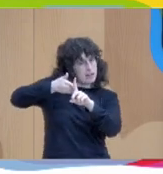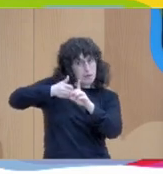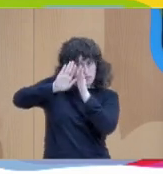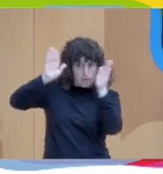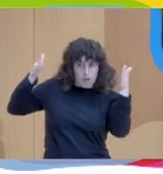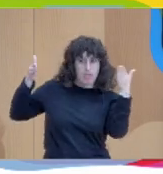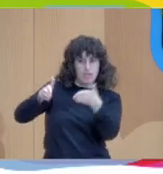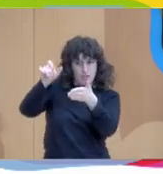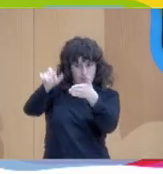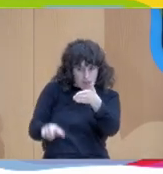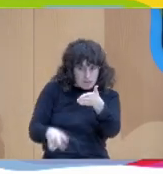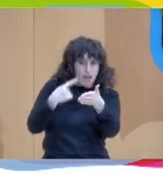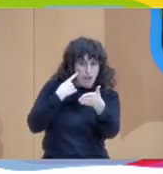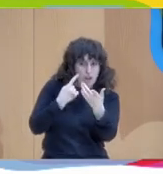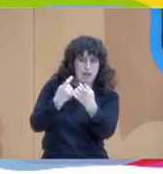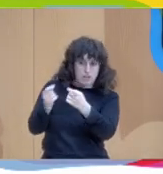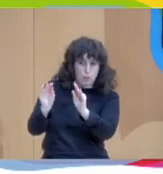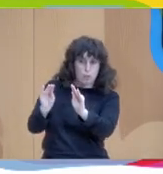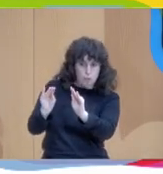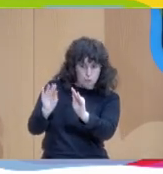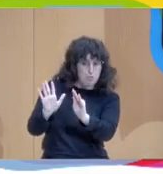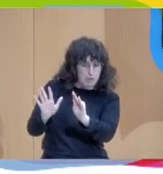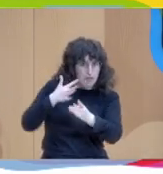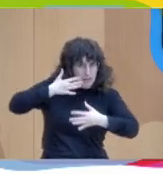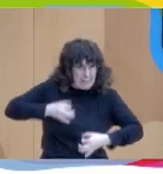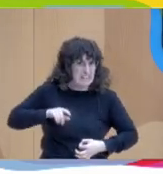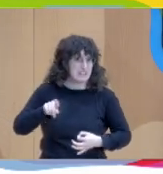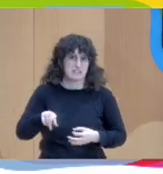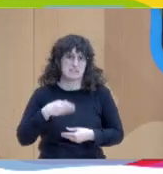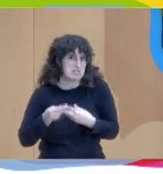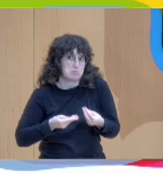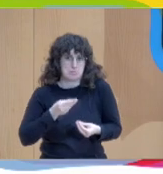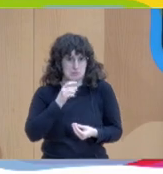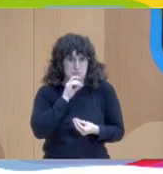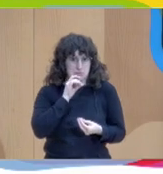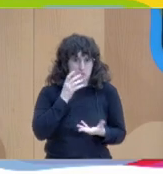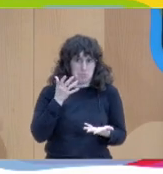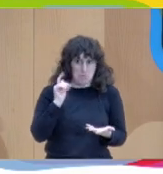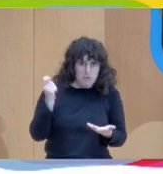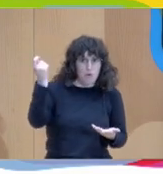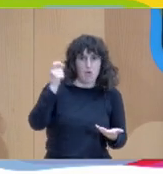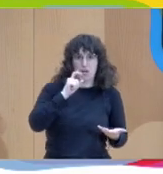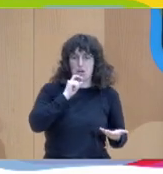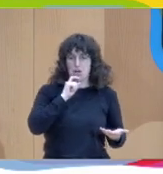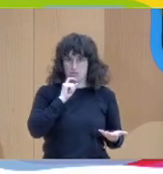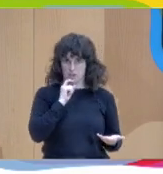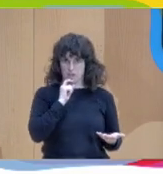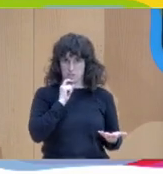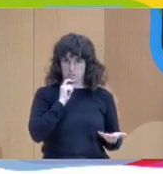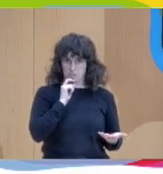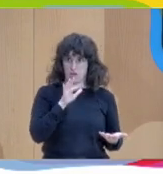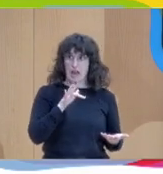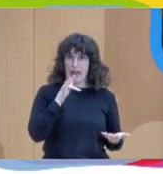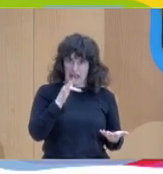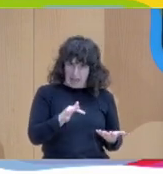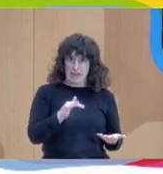a partir de las necesidades de las personas pero realmente ¿eso cómo se hace? ¿cómo consigues hacer eso y que la gente lo sienta